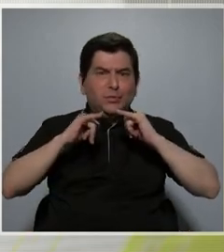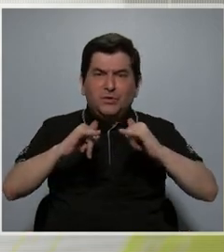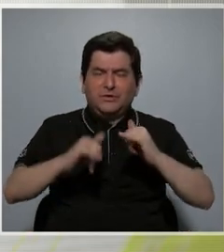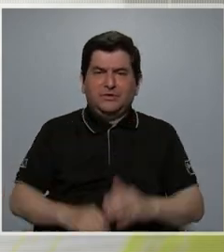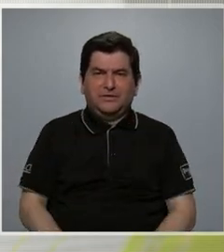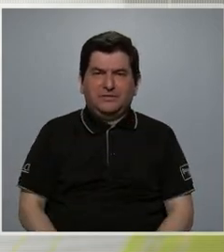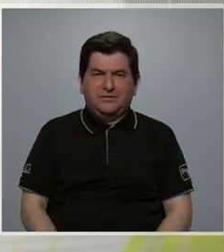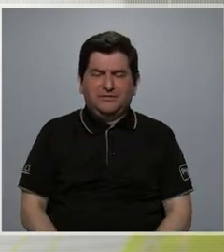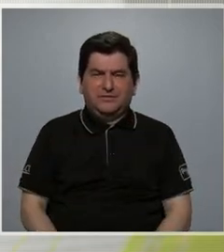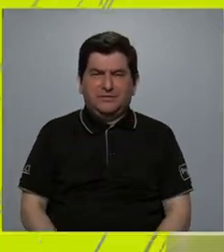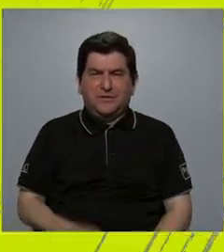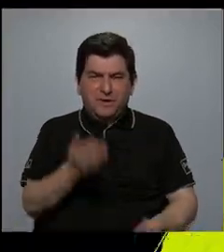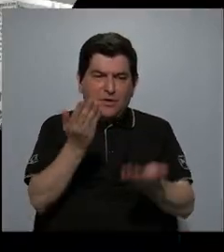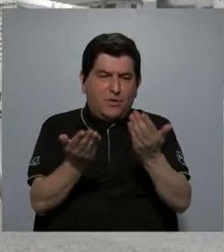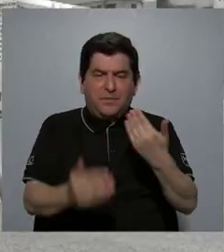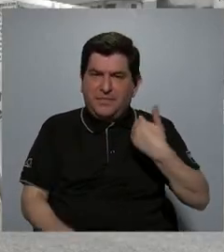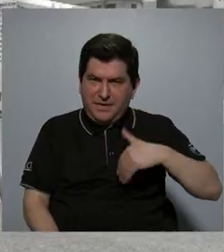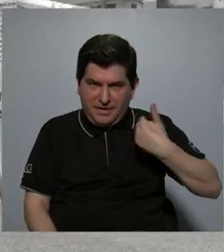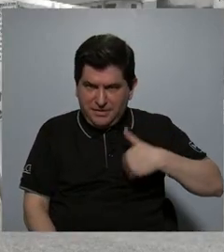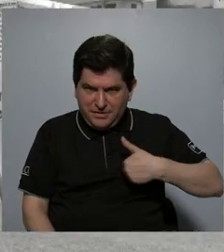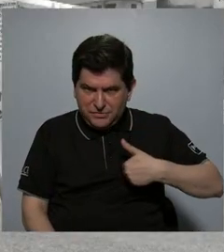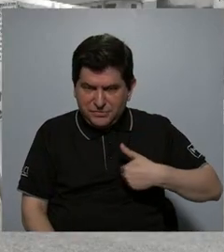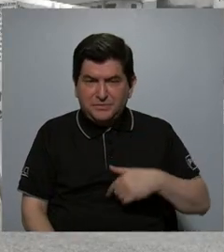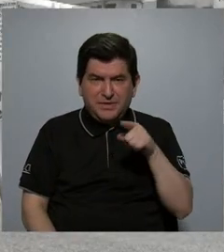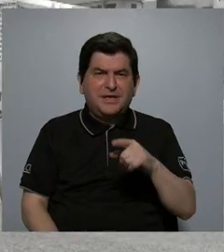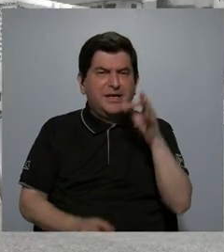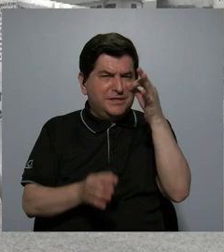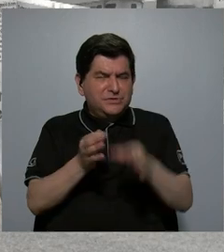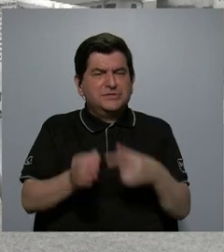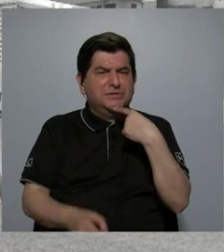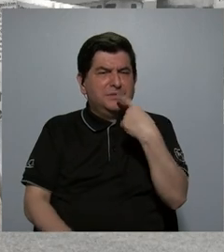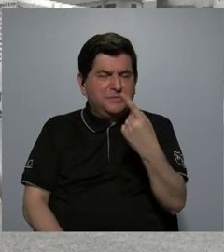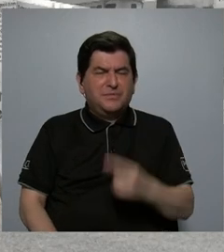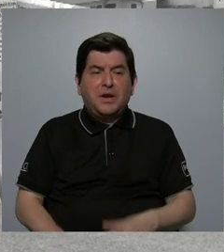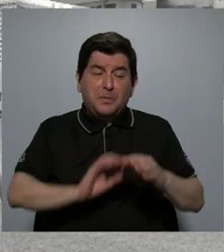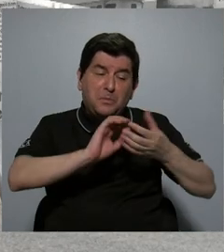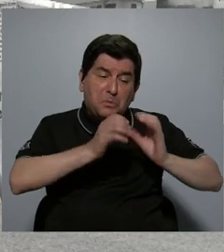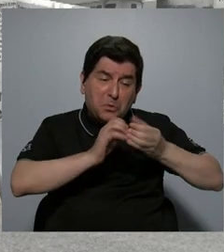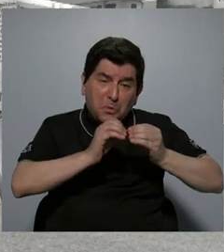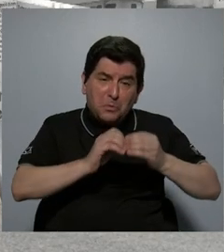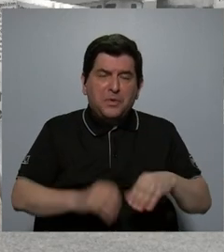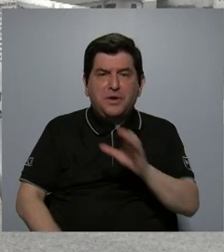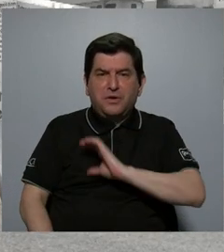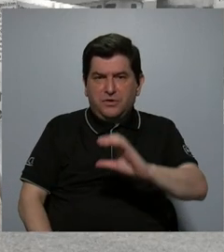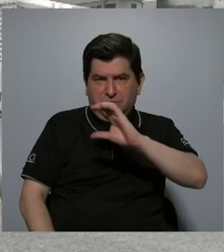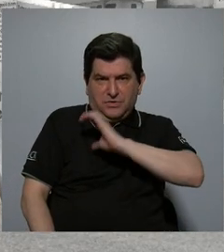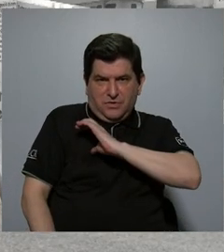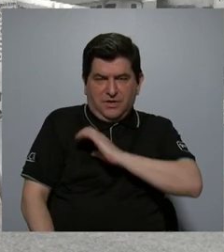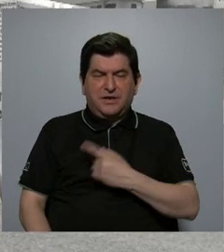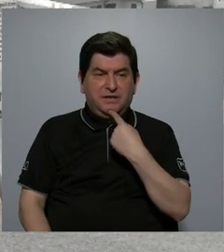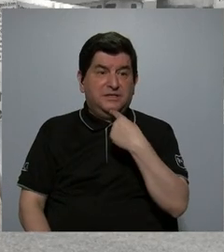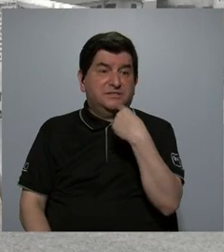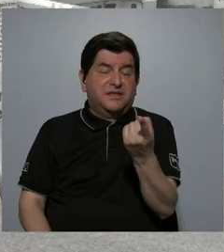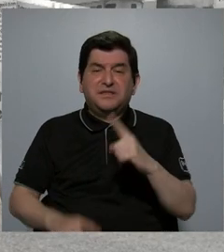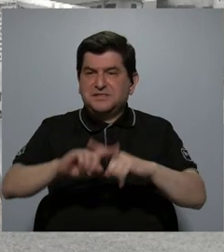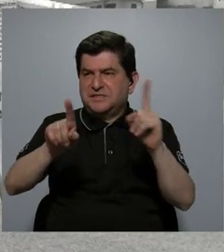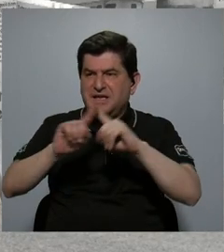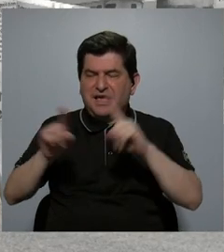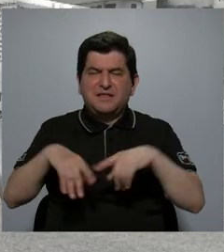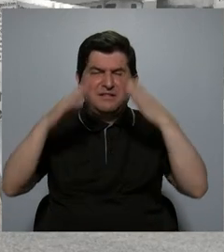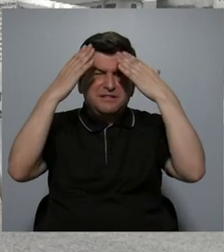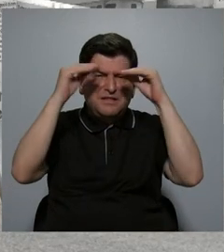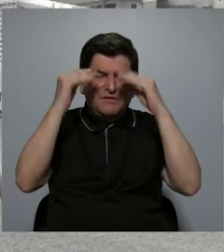que los hombres, ¿verdad? Eso simplemente lo digo por datos y aspectos que se mencionan en diferentes